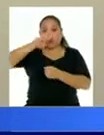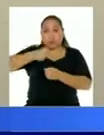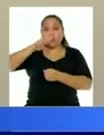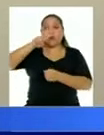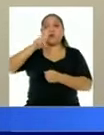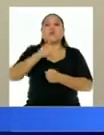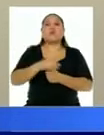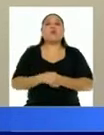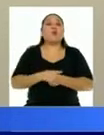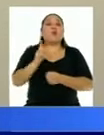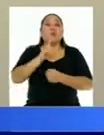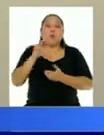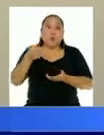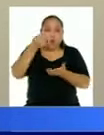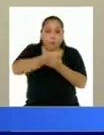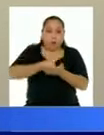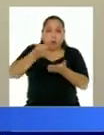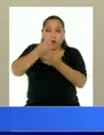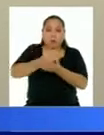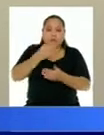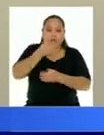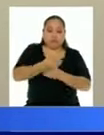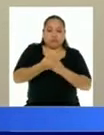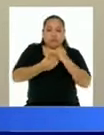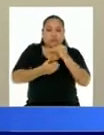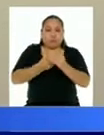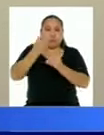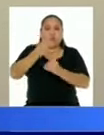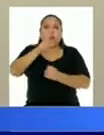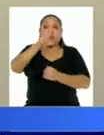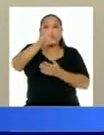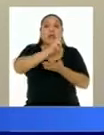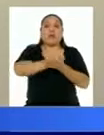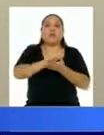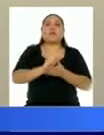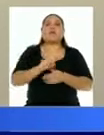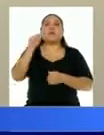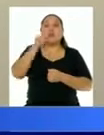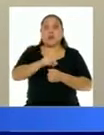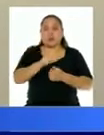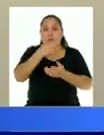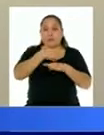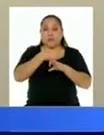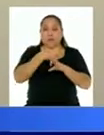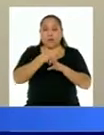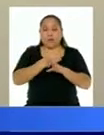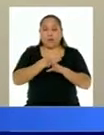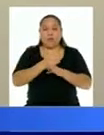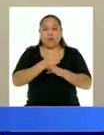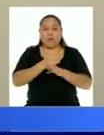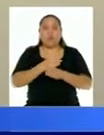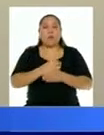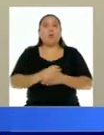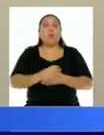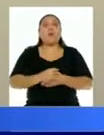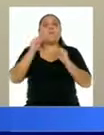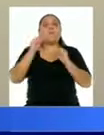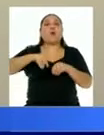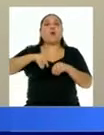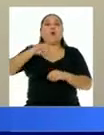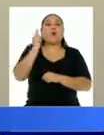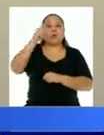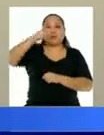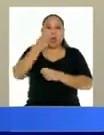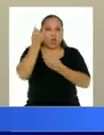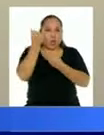no hayan aportado consecutivamente por tres meses. Esta alternativa pondera las urgentes necesidades de la economía de